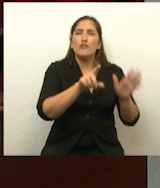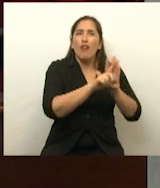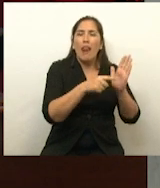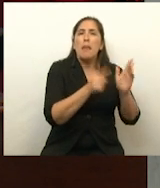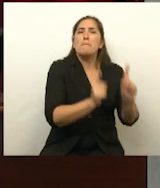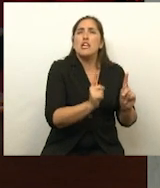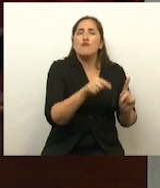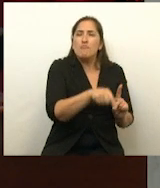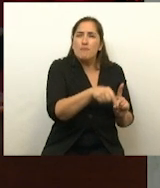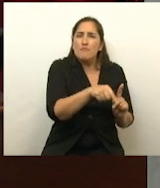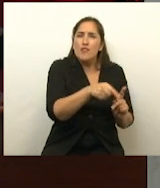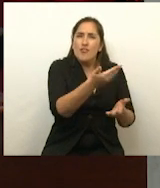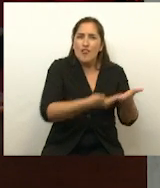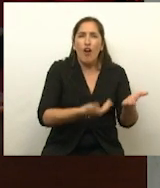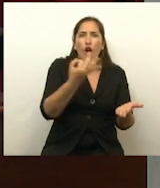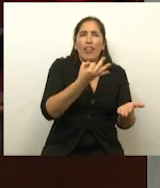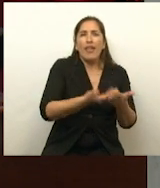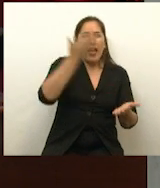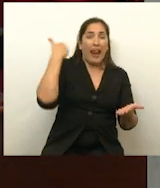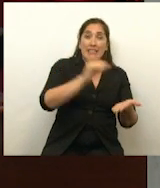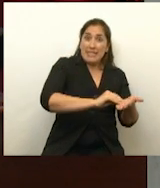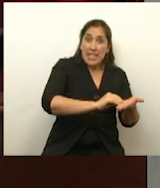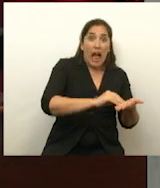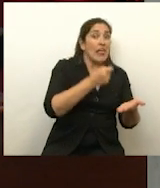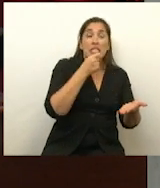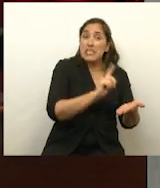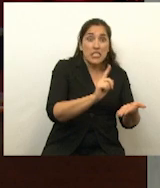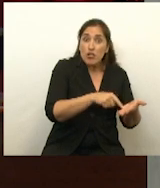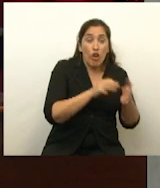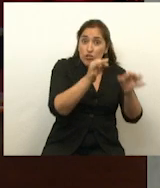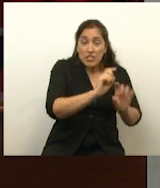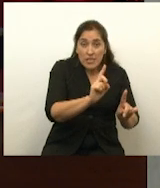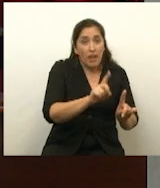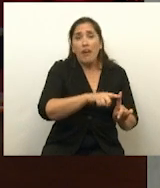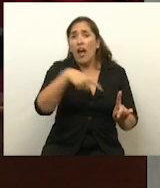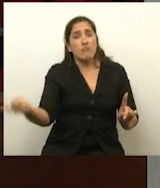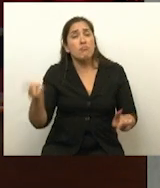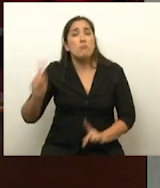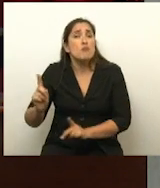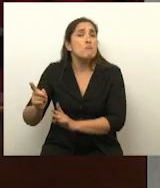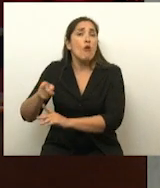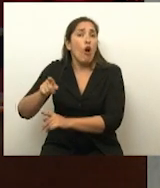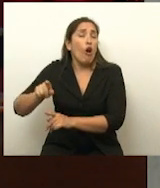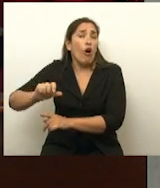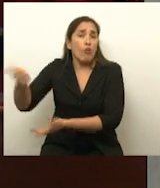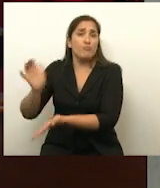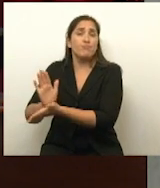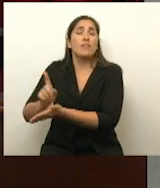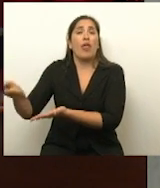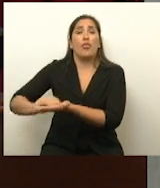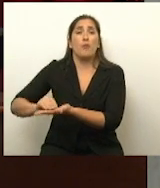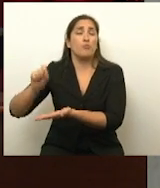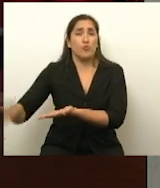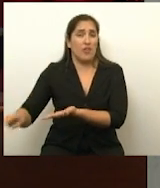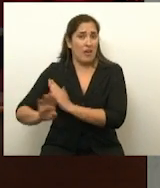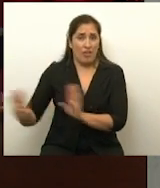la versión de la Cámara Revisora, en este caso de diputados, y pasa directamente al Ejecutivo a la versión de diputados, en este caso.